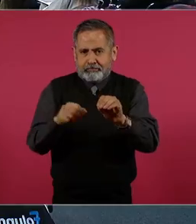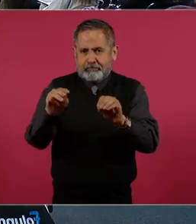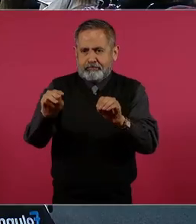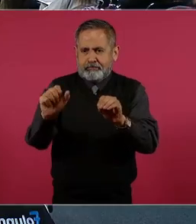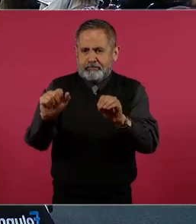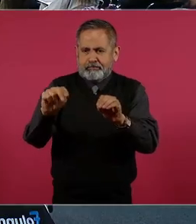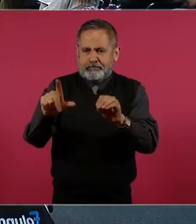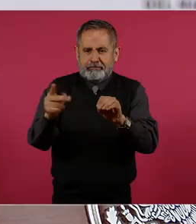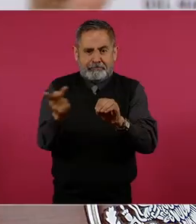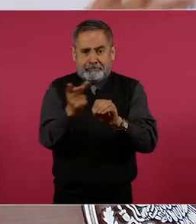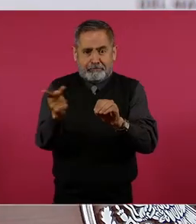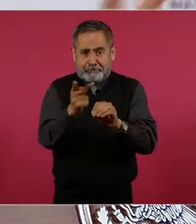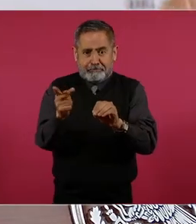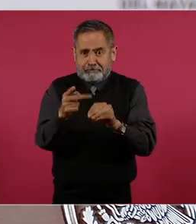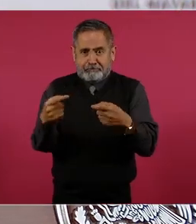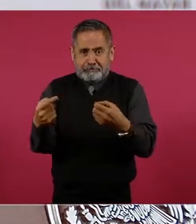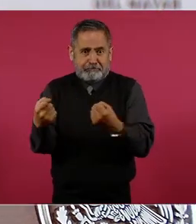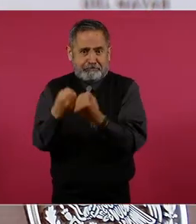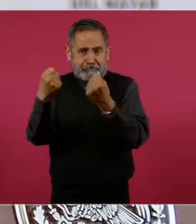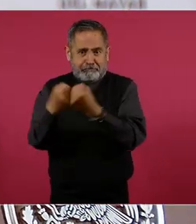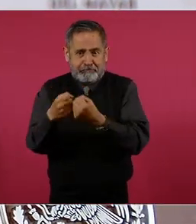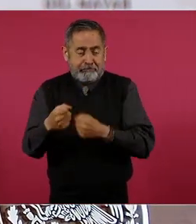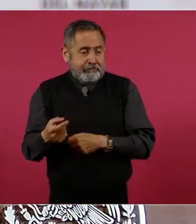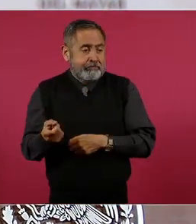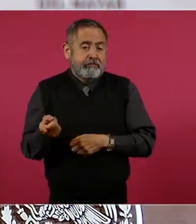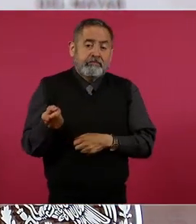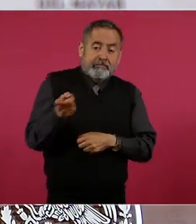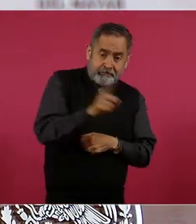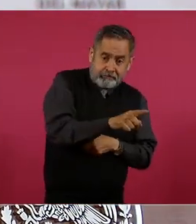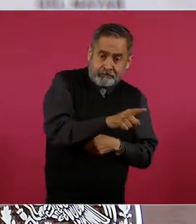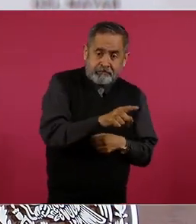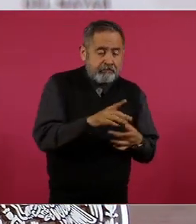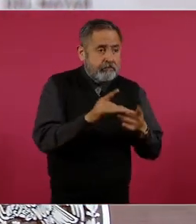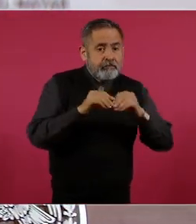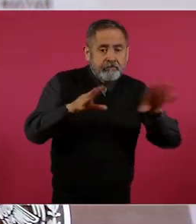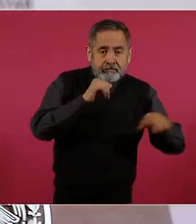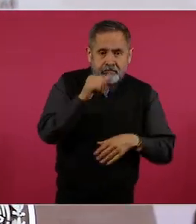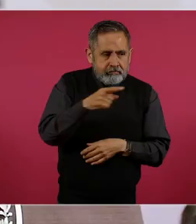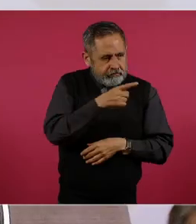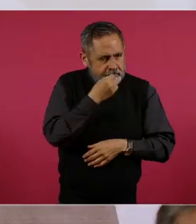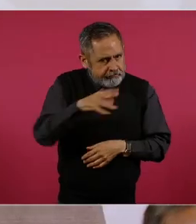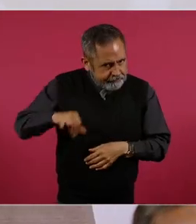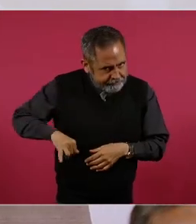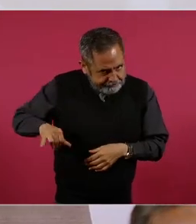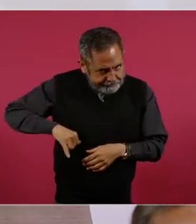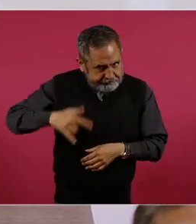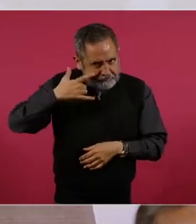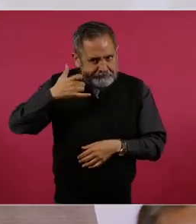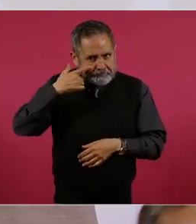ahí entre ellos. Y es lo que sale, pero lo otro no, pero también lo otro está interesante.